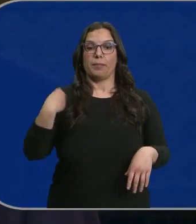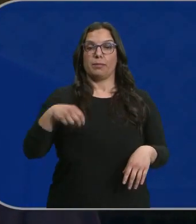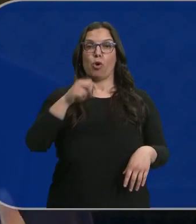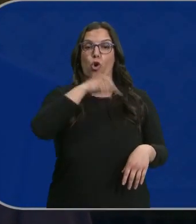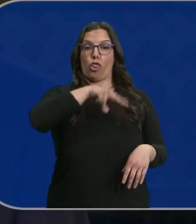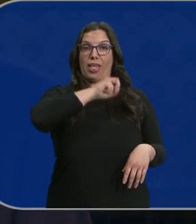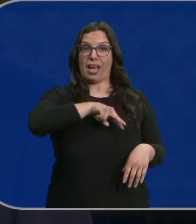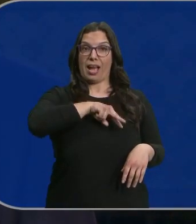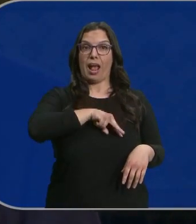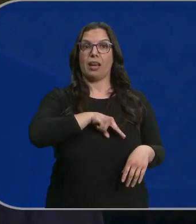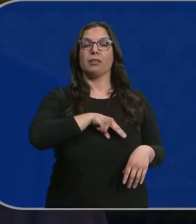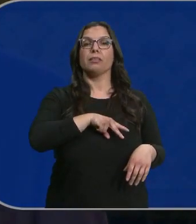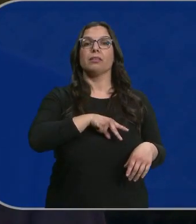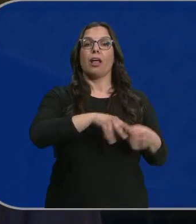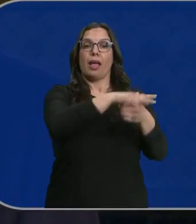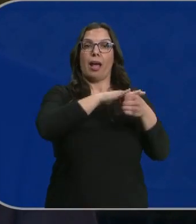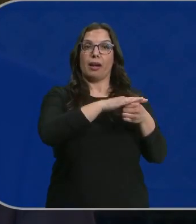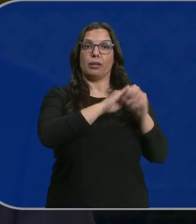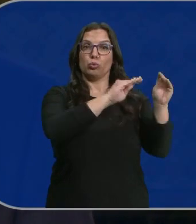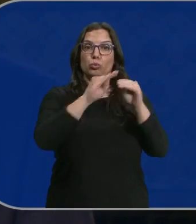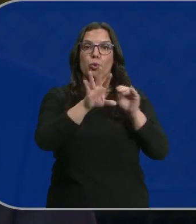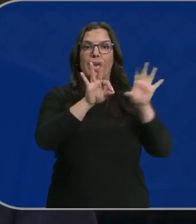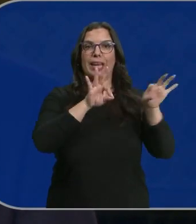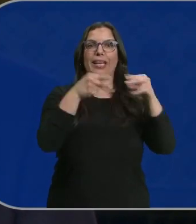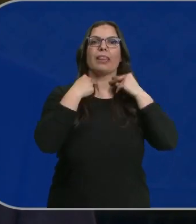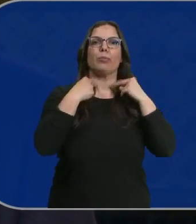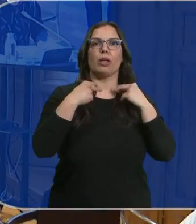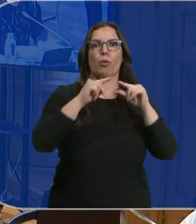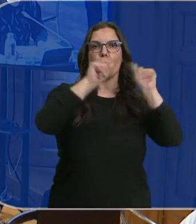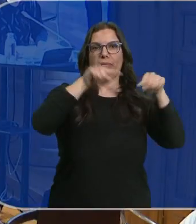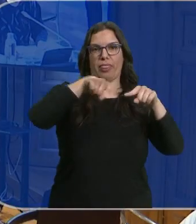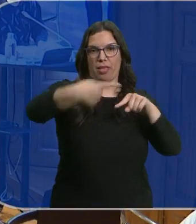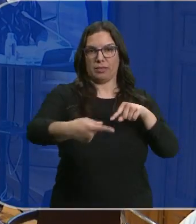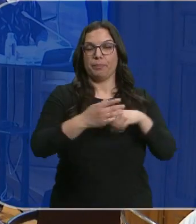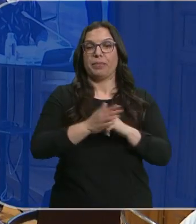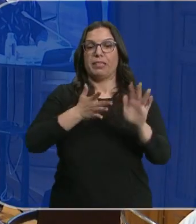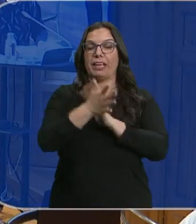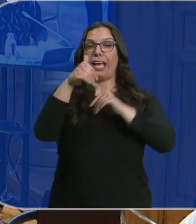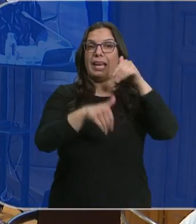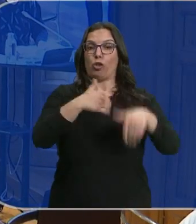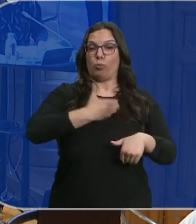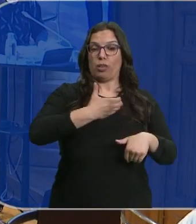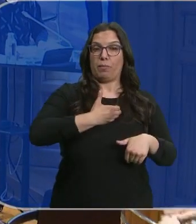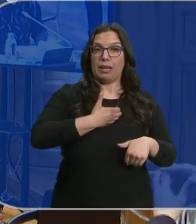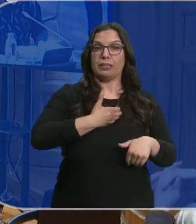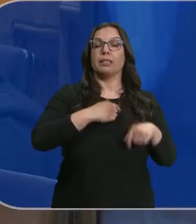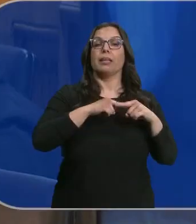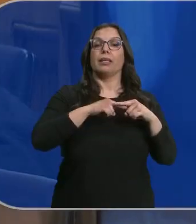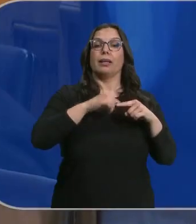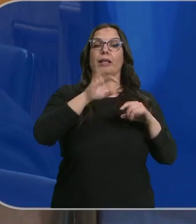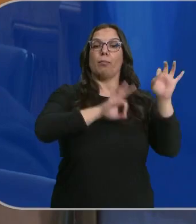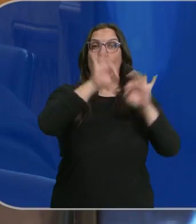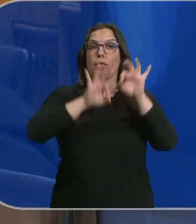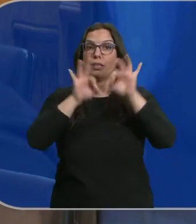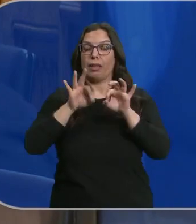electos y dentro de cada partido judicial los que eligen a los diputados provinciales. Se hace después de las elecciones municipales utilizando